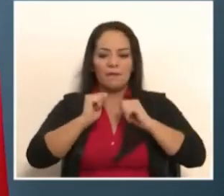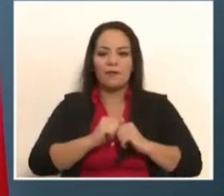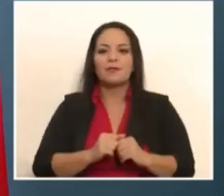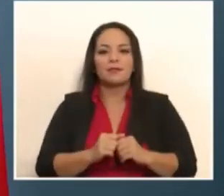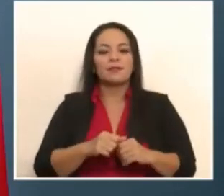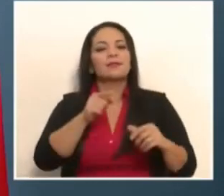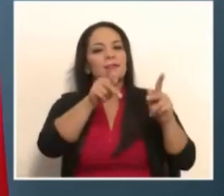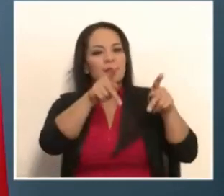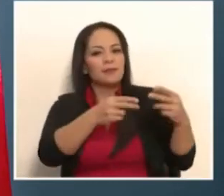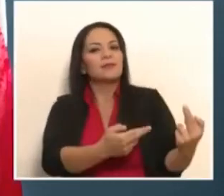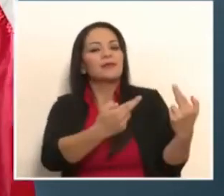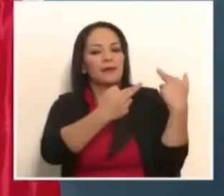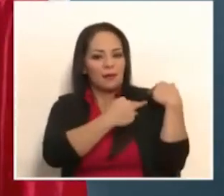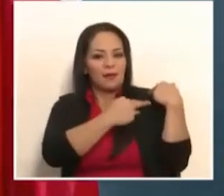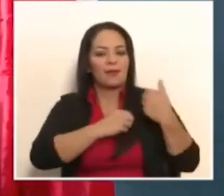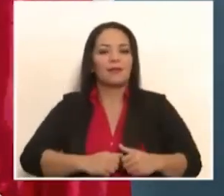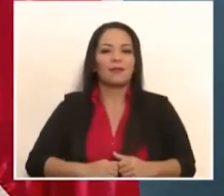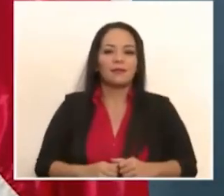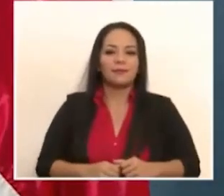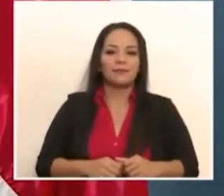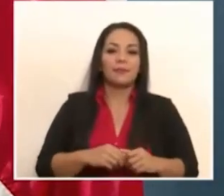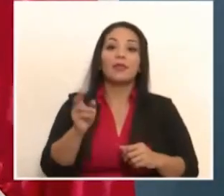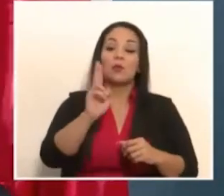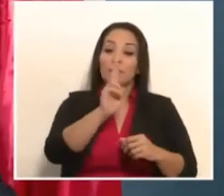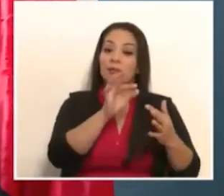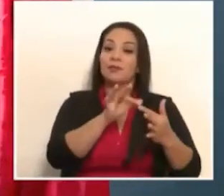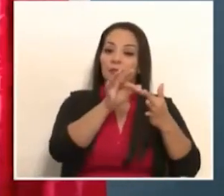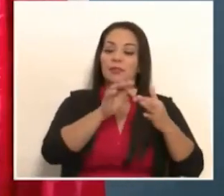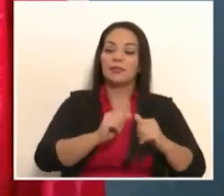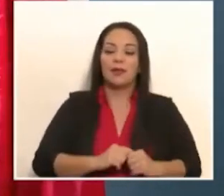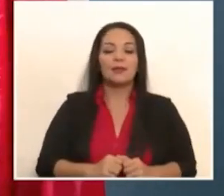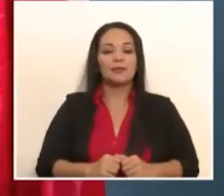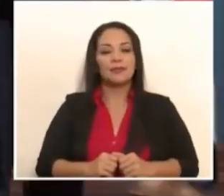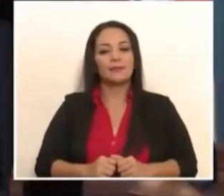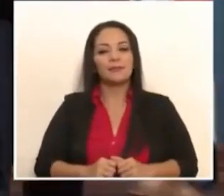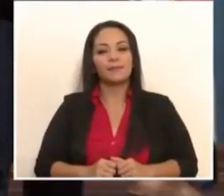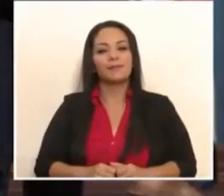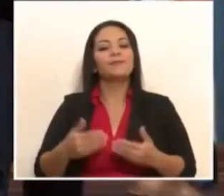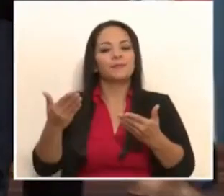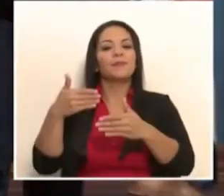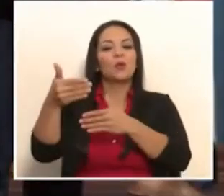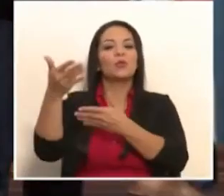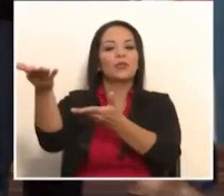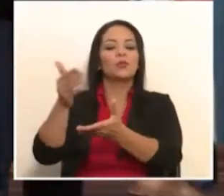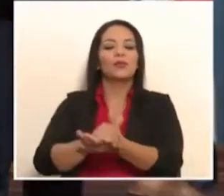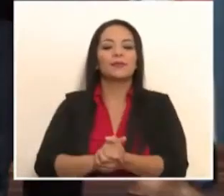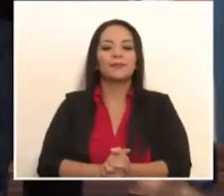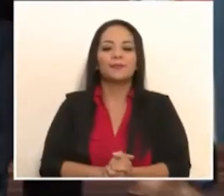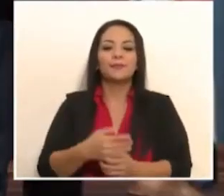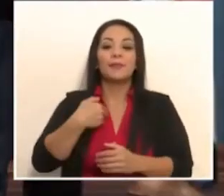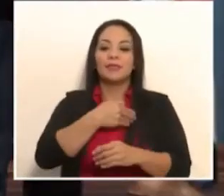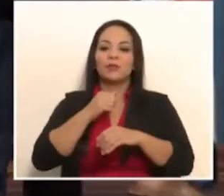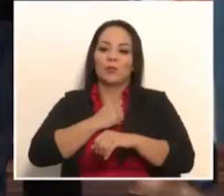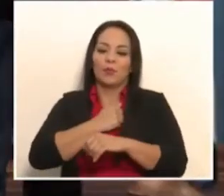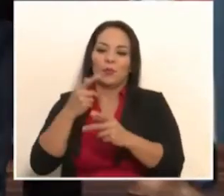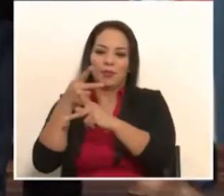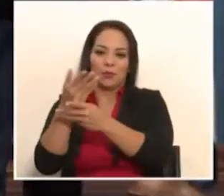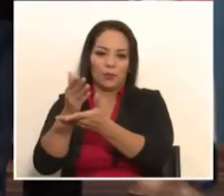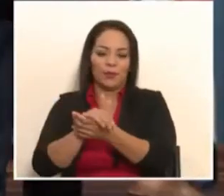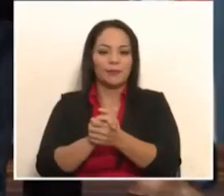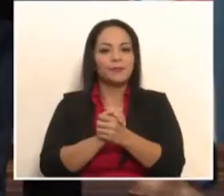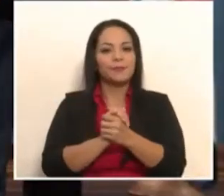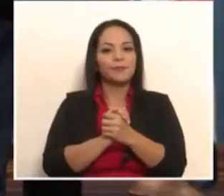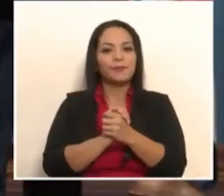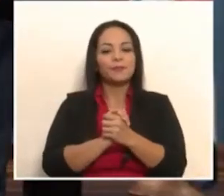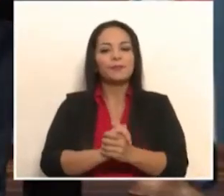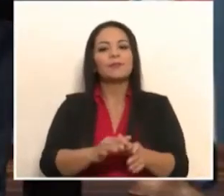estaría a cargo de los cuerpos especiales o las unidades especiales. Continúe, por favor, señor ministro, mis disculpas. En el